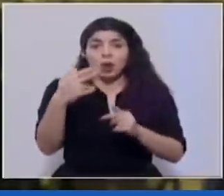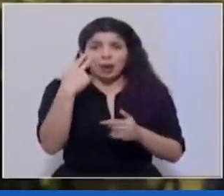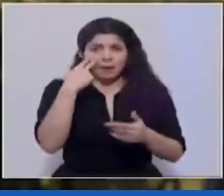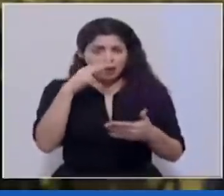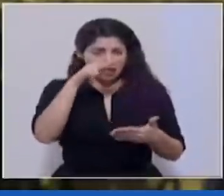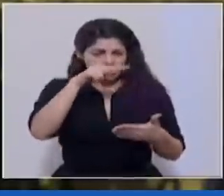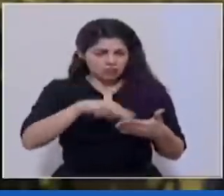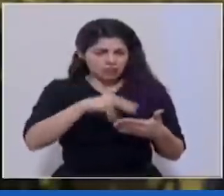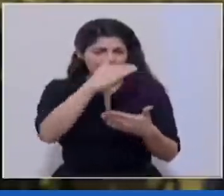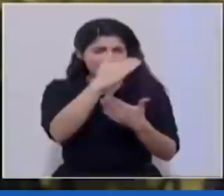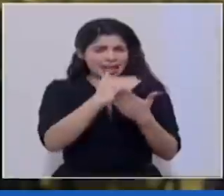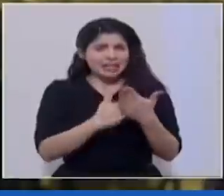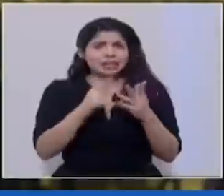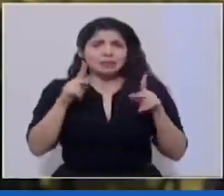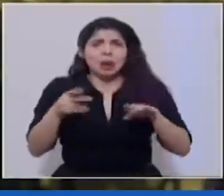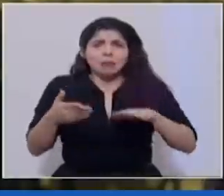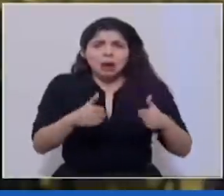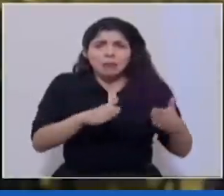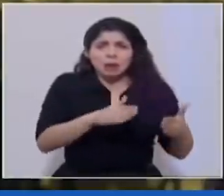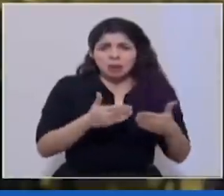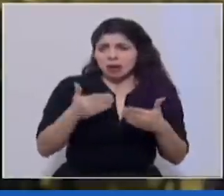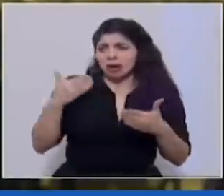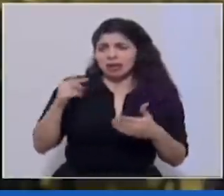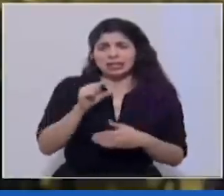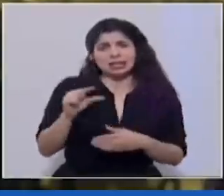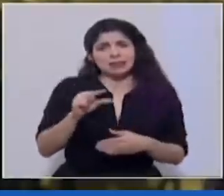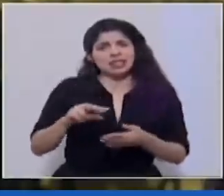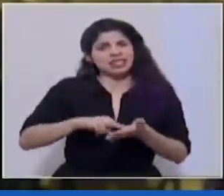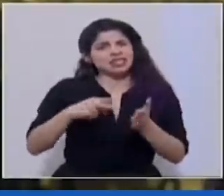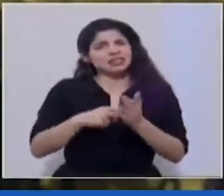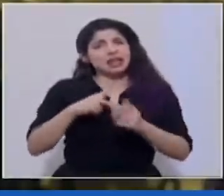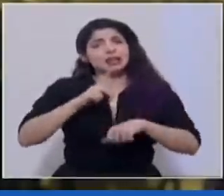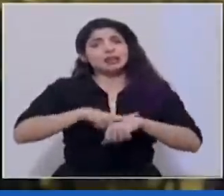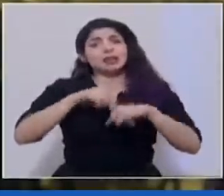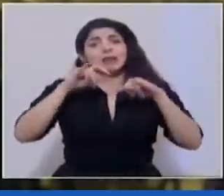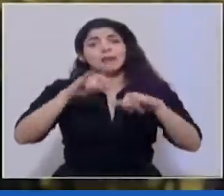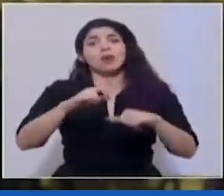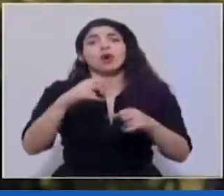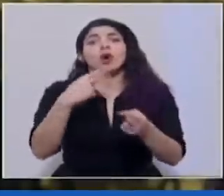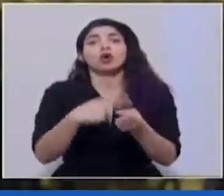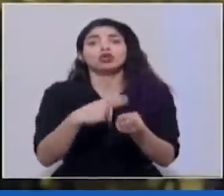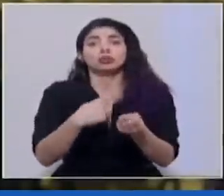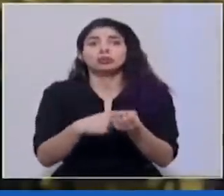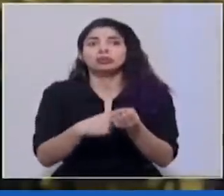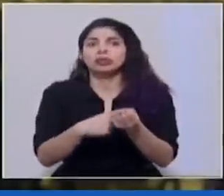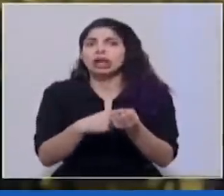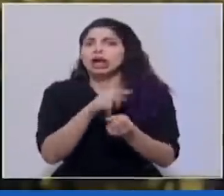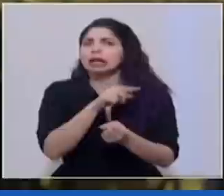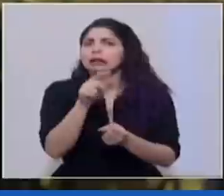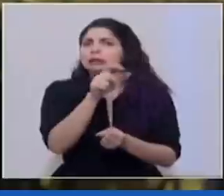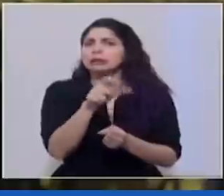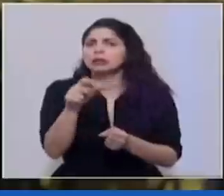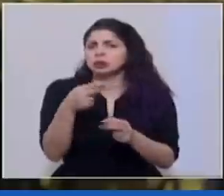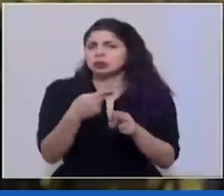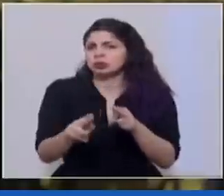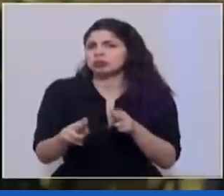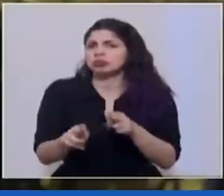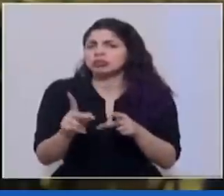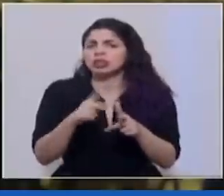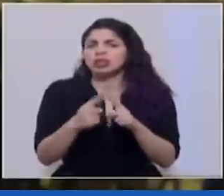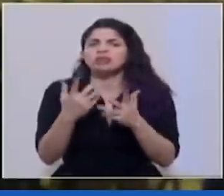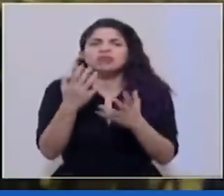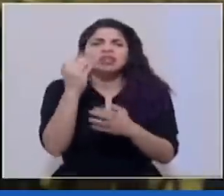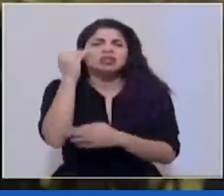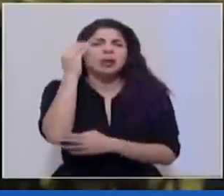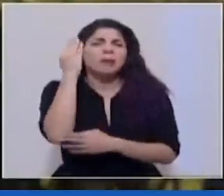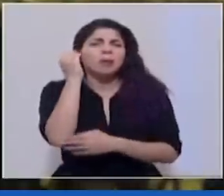lista de personas que han fallecido durante las últimas semanas, el tiempo de hospitalización de esas personas se ha reducido. Quería saber